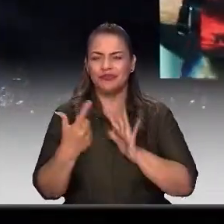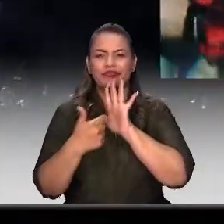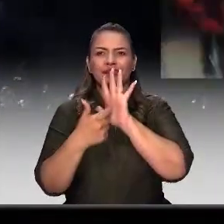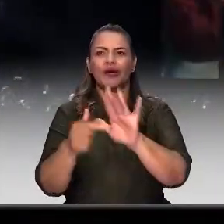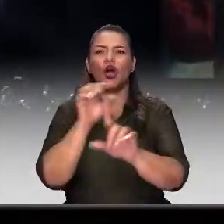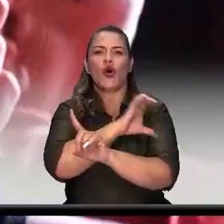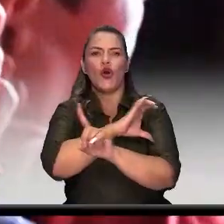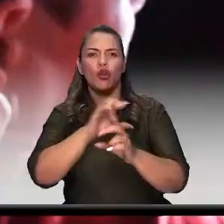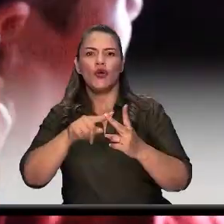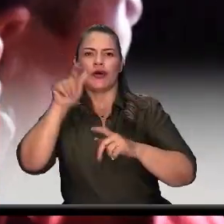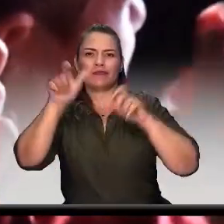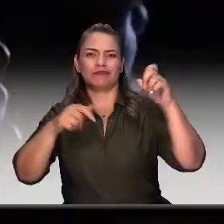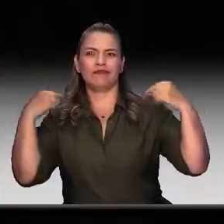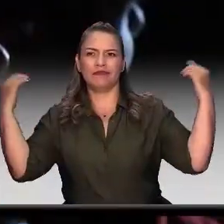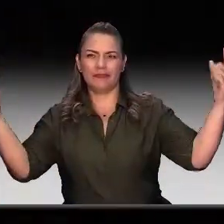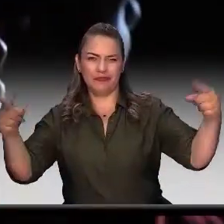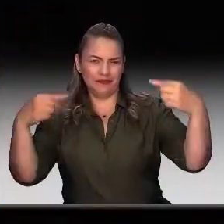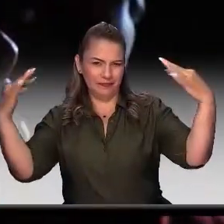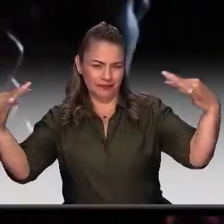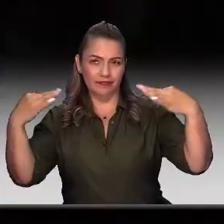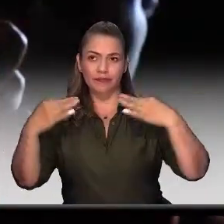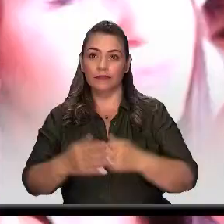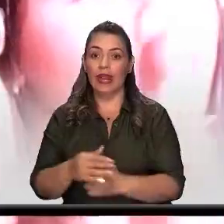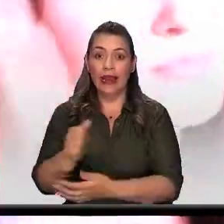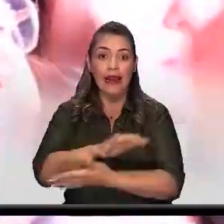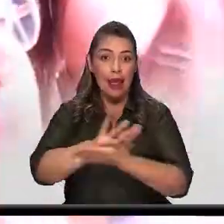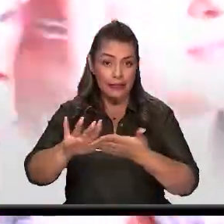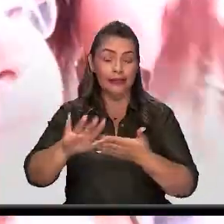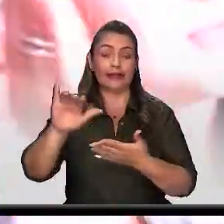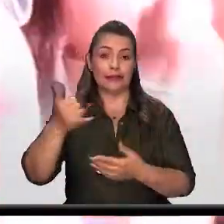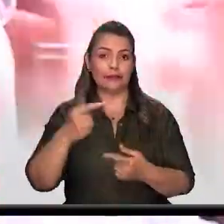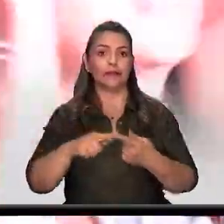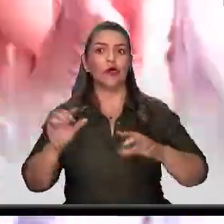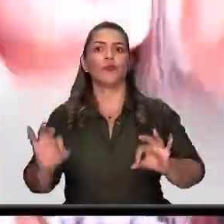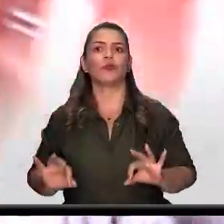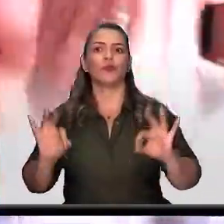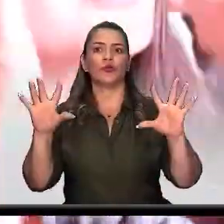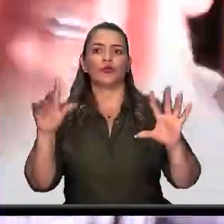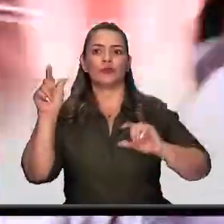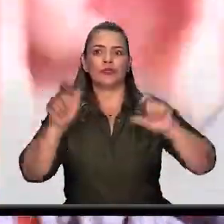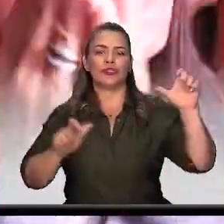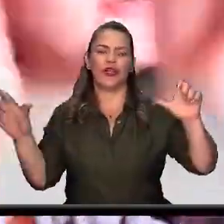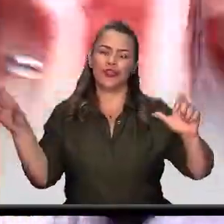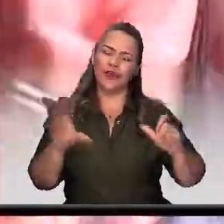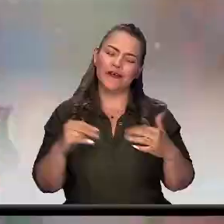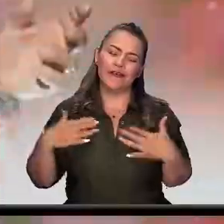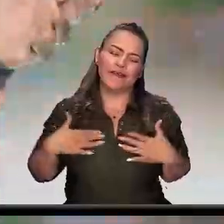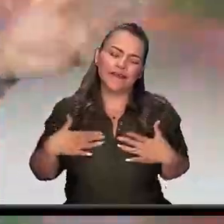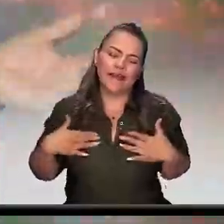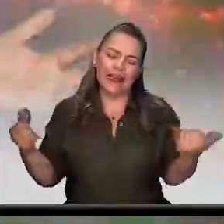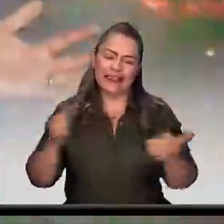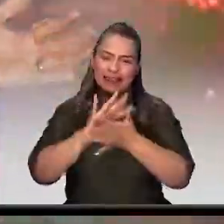nuestra gente, que además de ser gratis, fueron una gran oportunidad para que todos las viviéramos en paz.